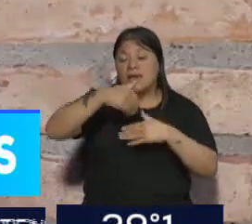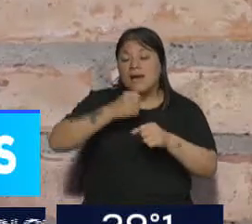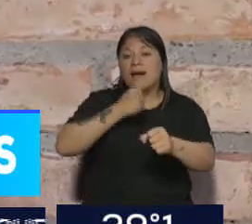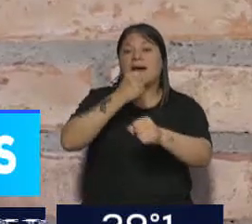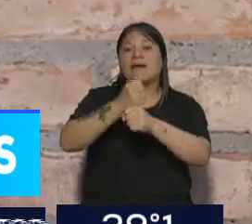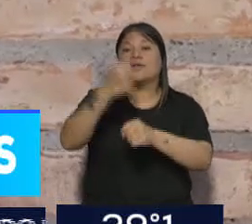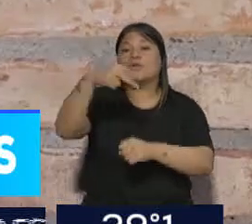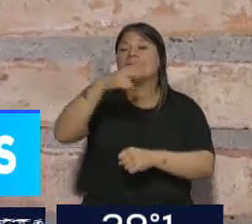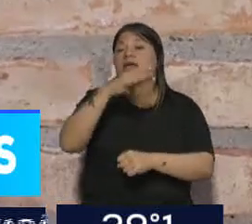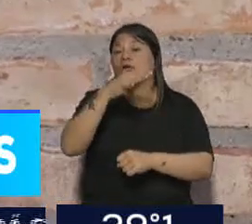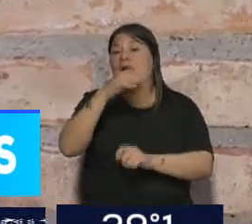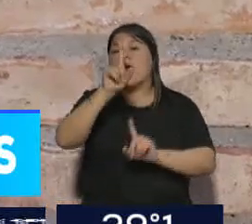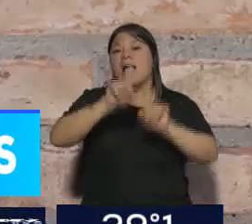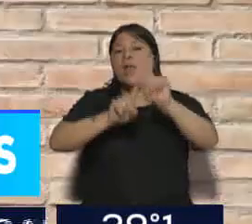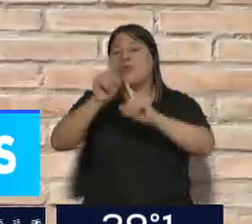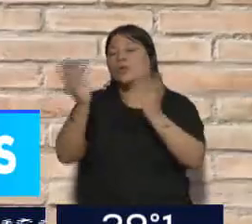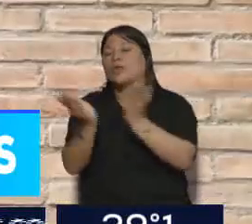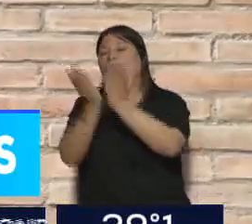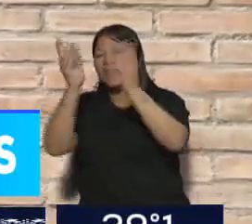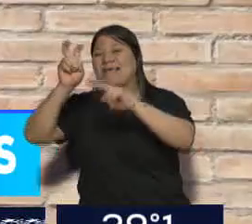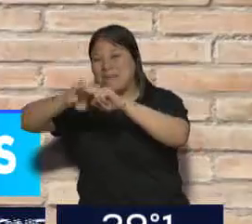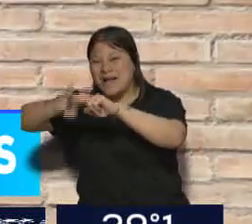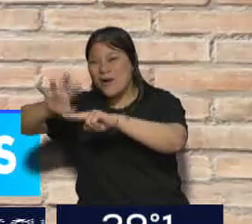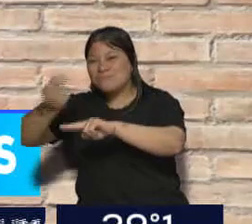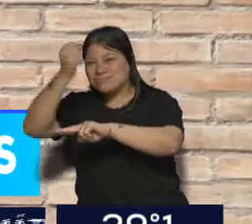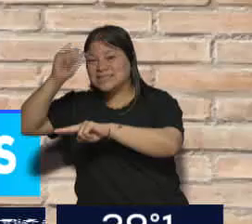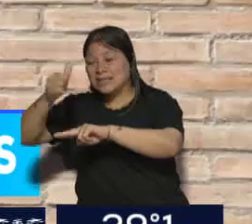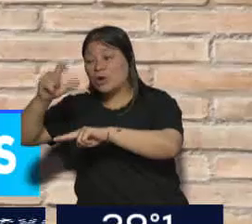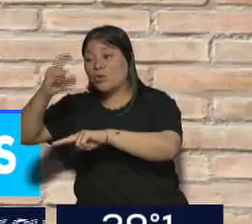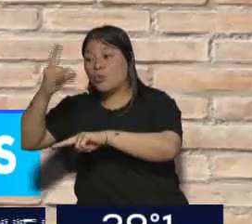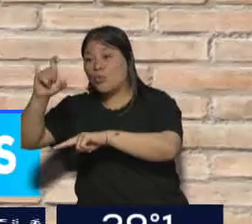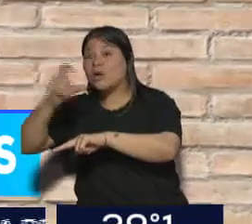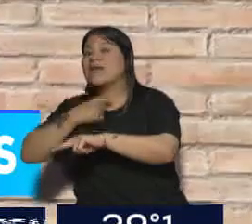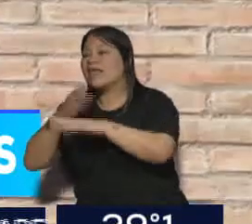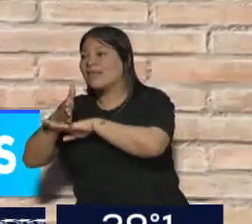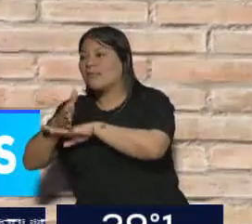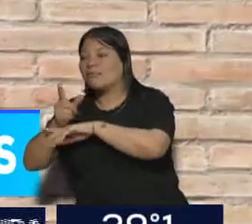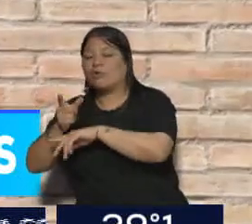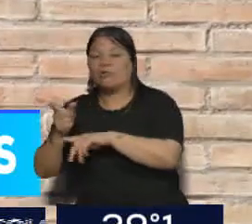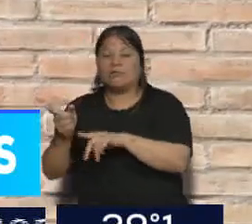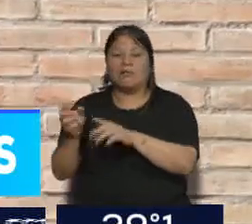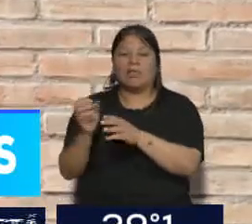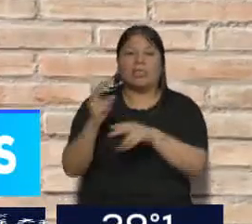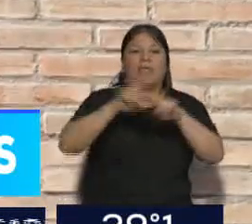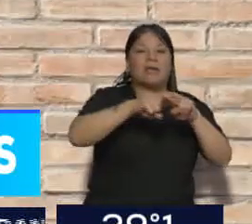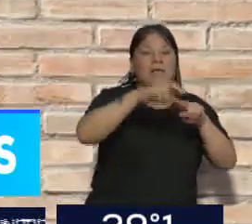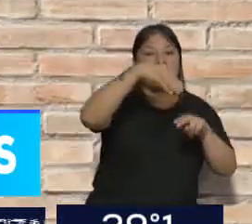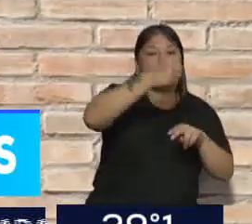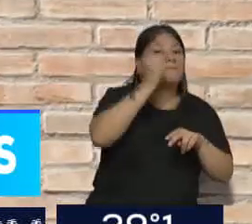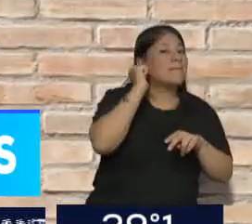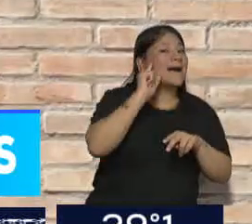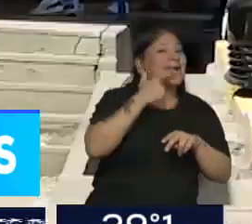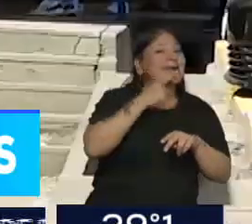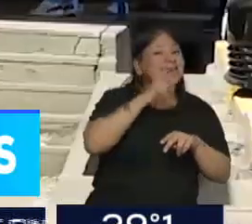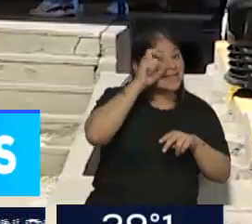noviembre? Que algunos alumnos, ya sea porque querían ir quizás al CUC pero le dieron lugar en el magisterio, querían tener una orientación y le dieron